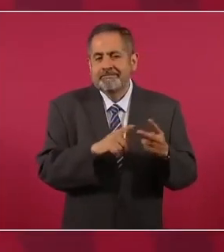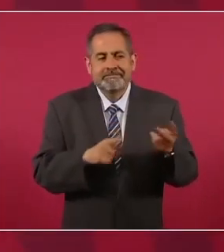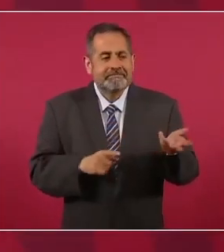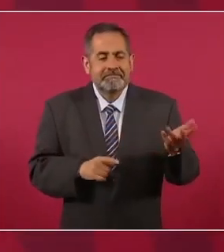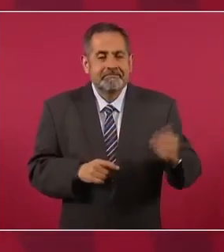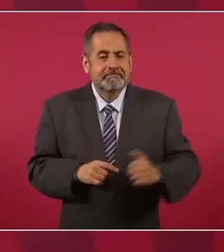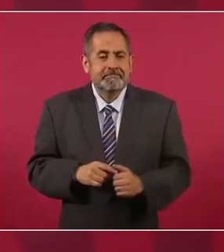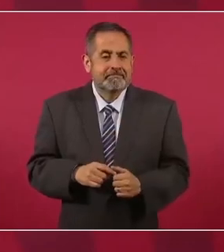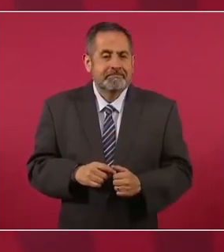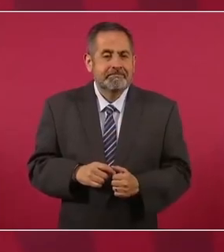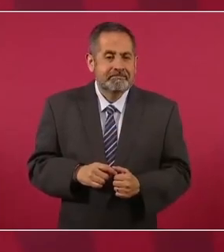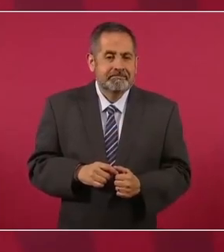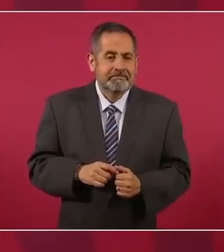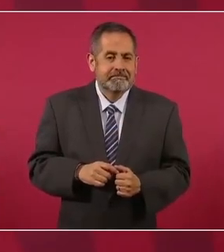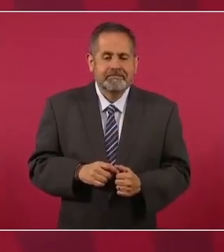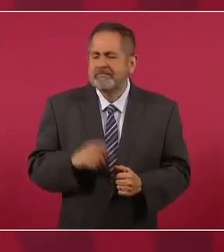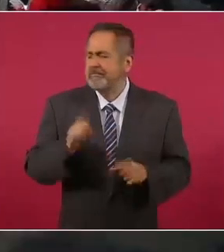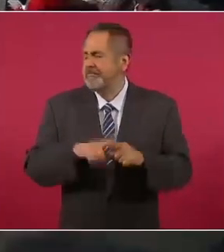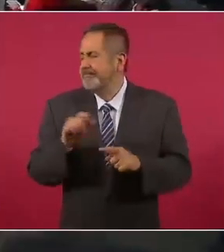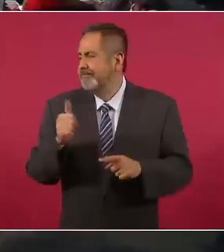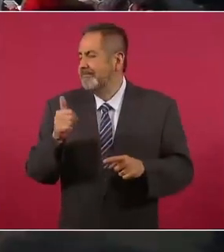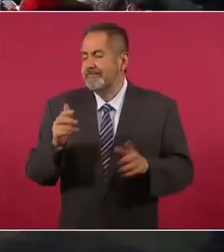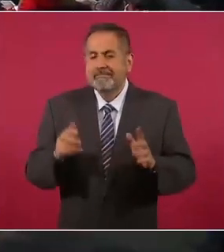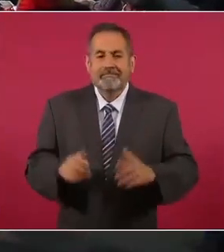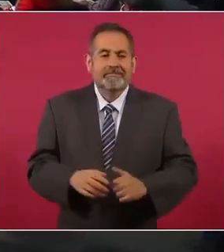y ¿quién otro?